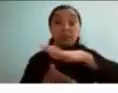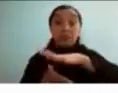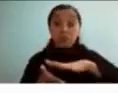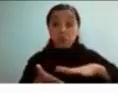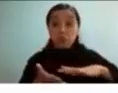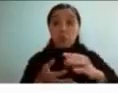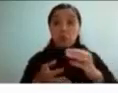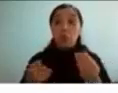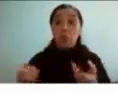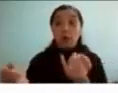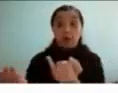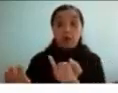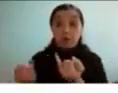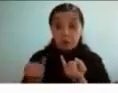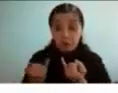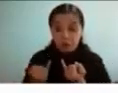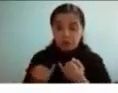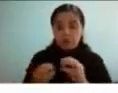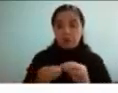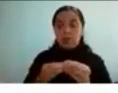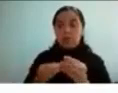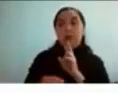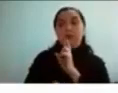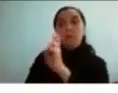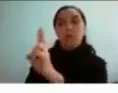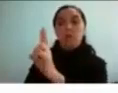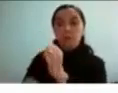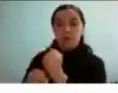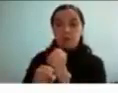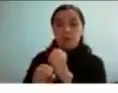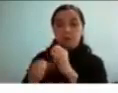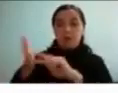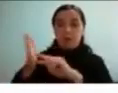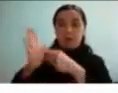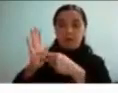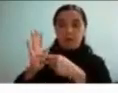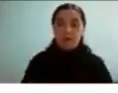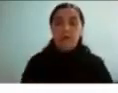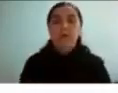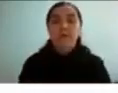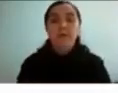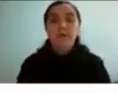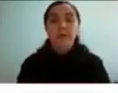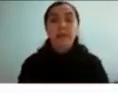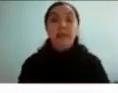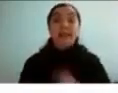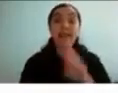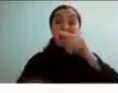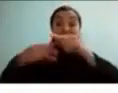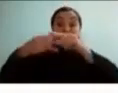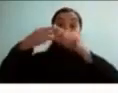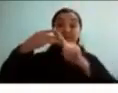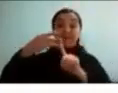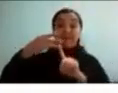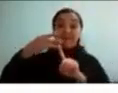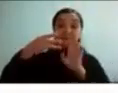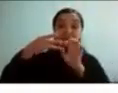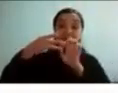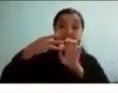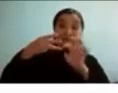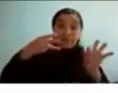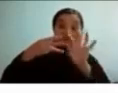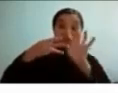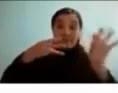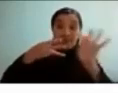responder a algún problema ya son estas tres las bases y después de ellas se desprenden otras habilidades ejecutivas que nos permiten